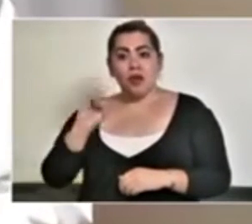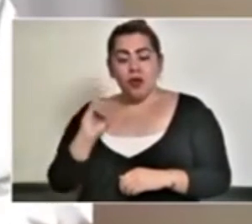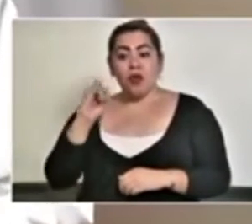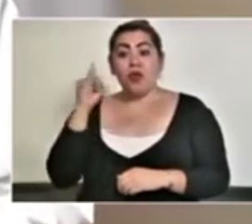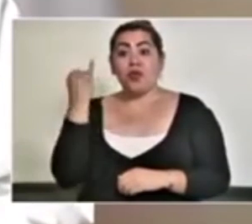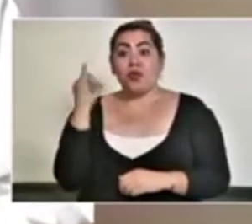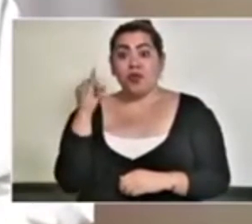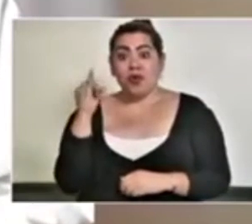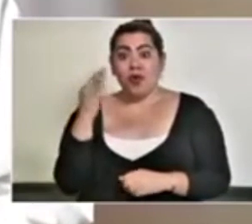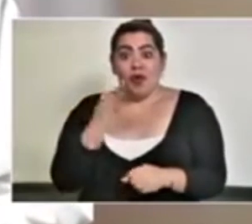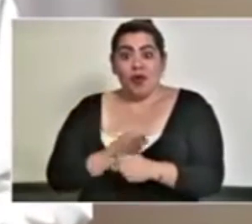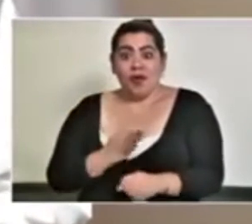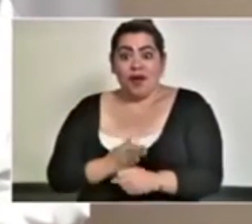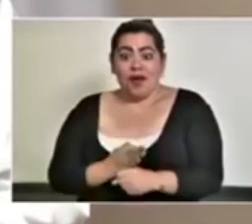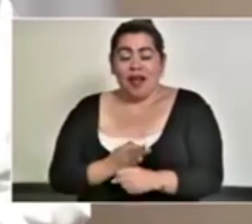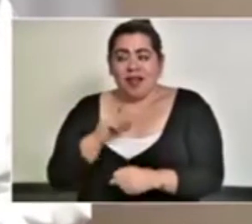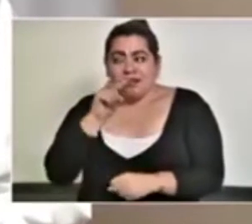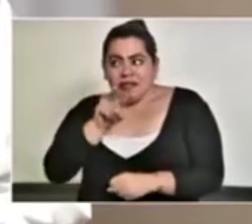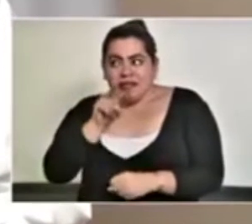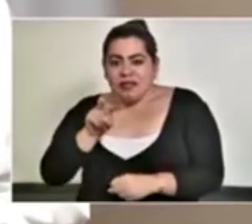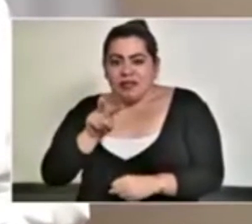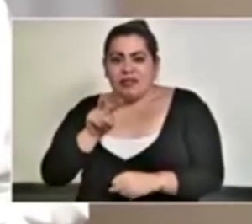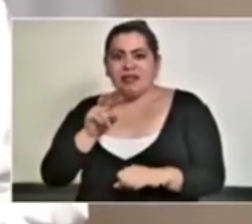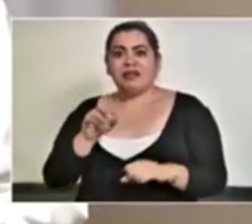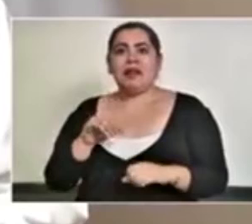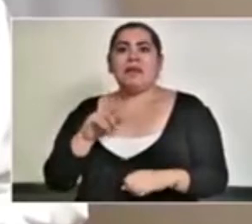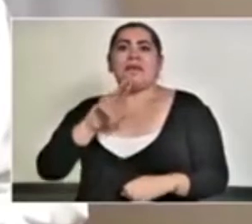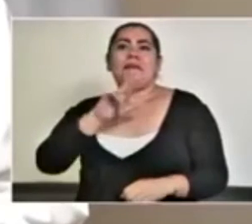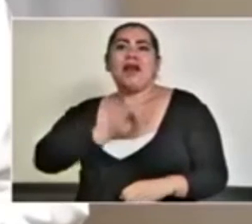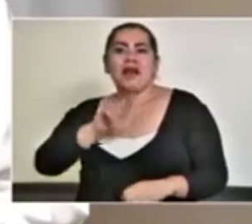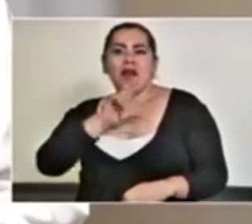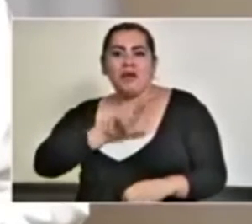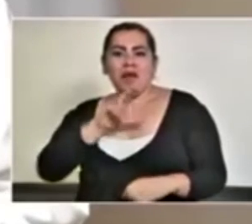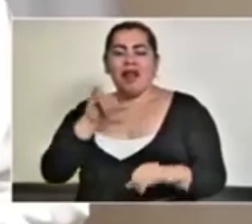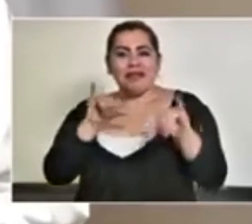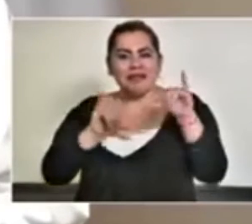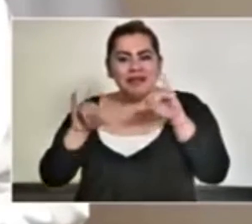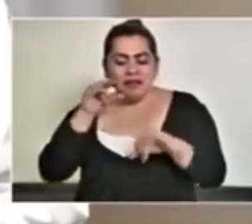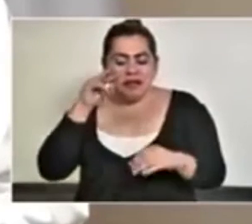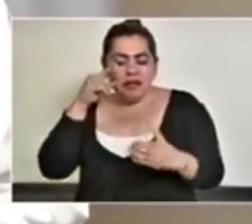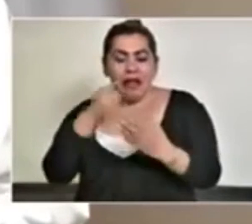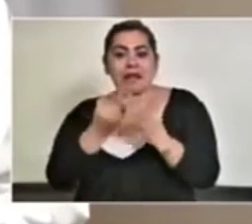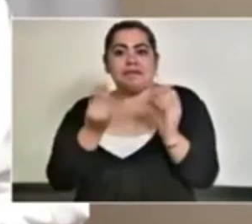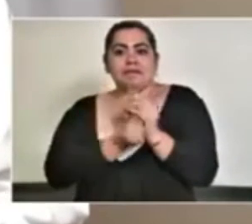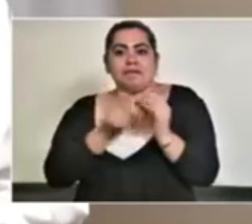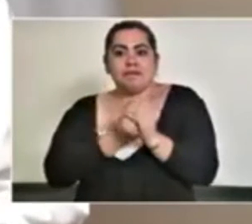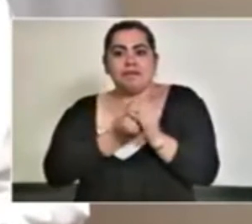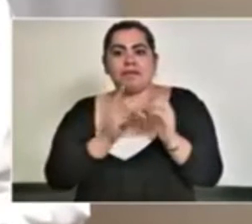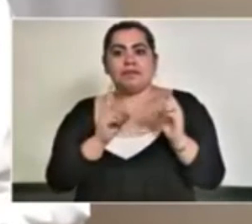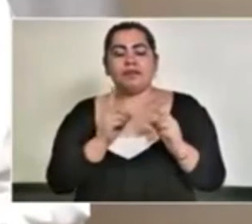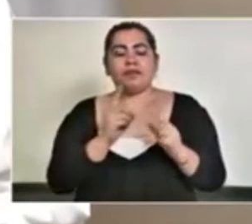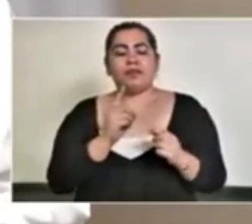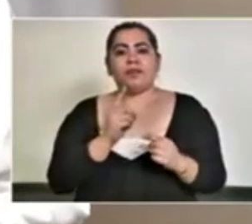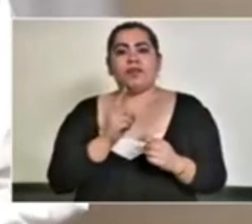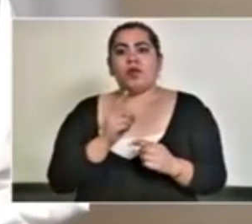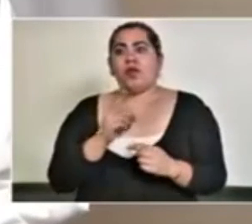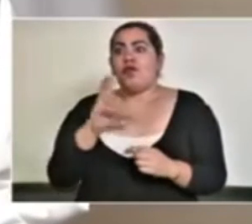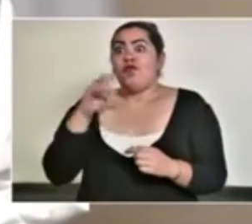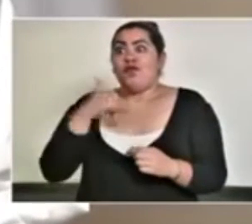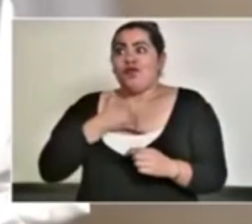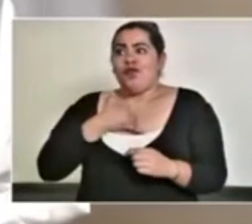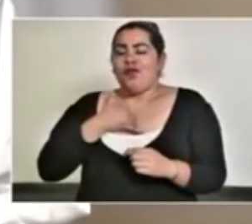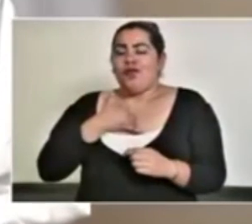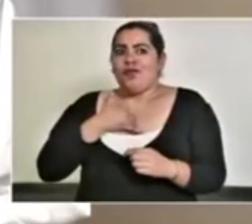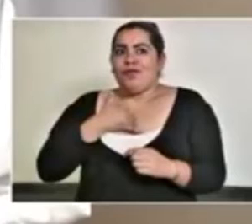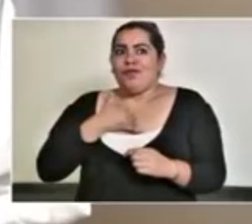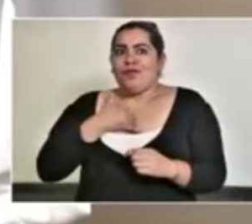junio, que reportan los laboratorios privados de manera reservada. No estoy